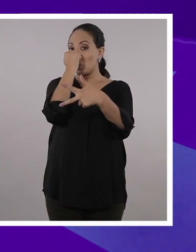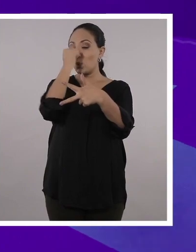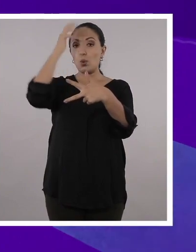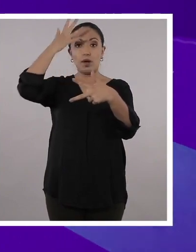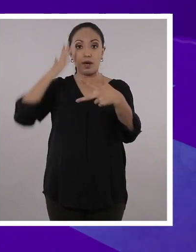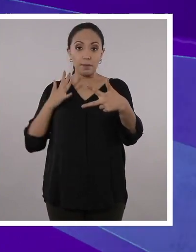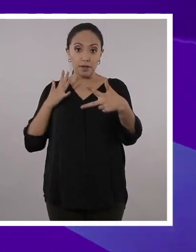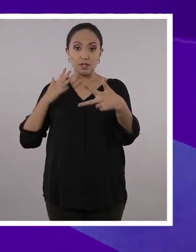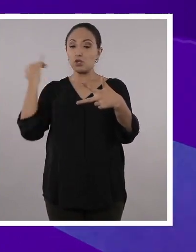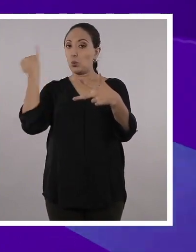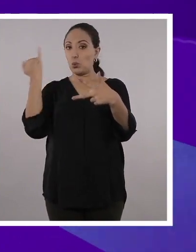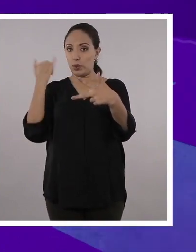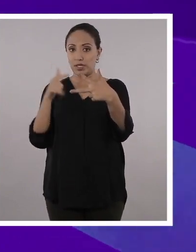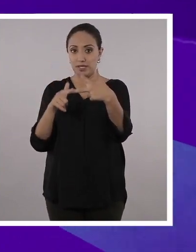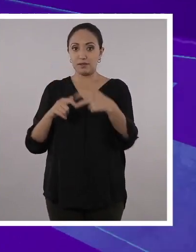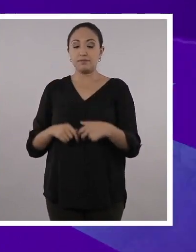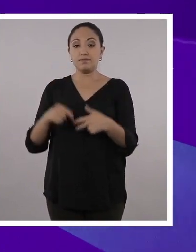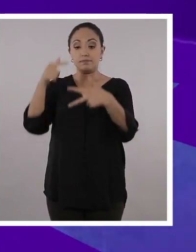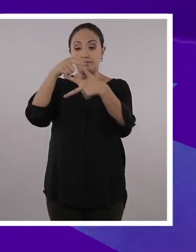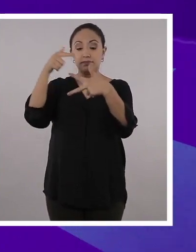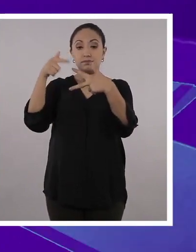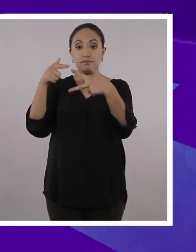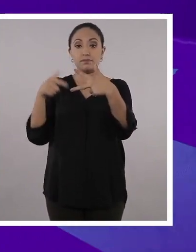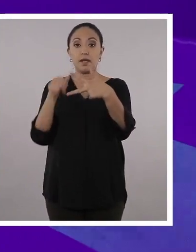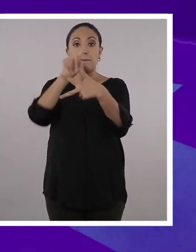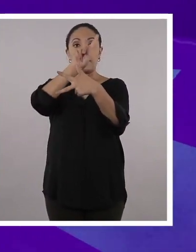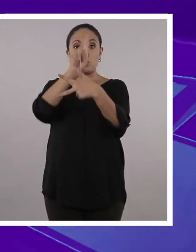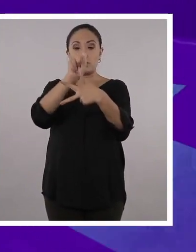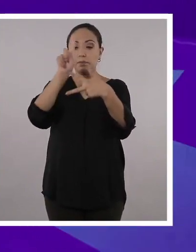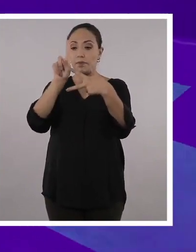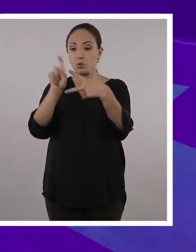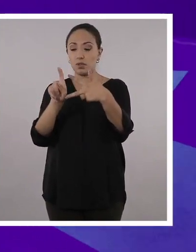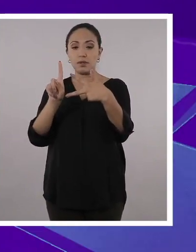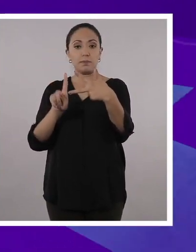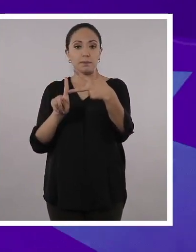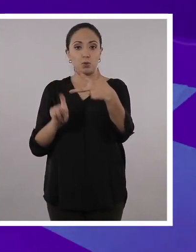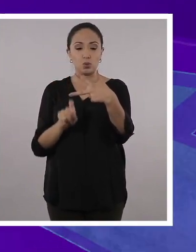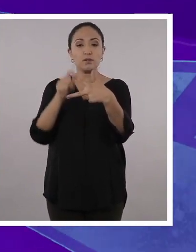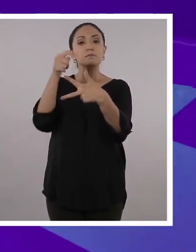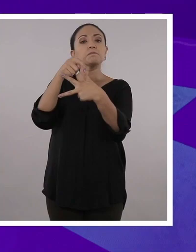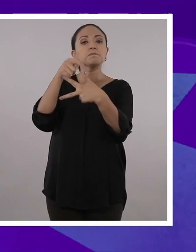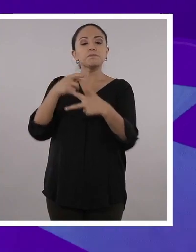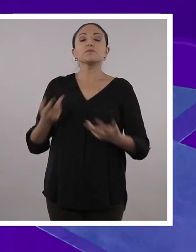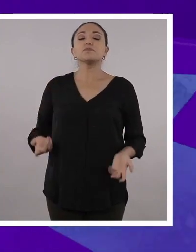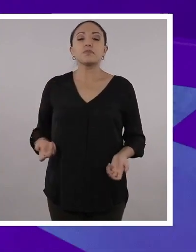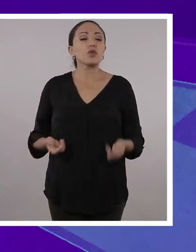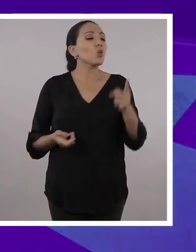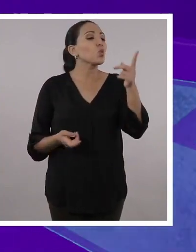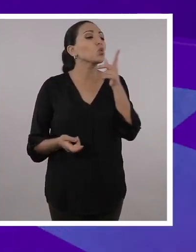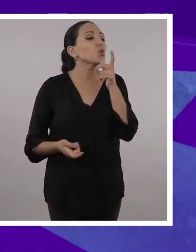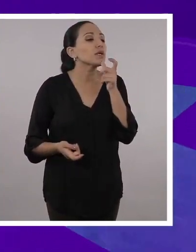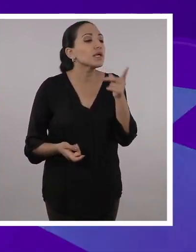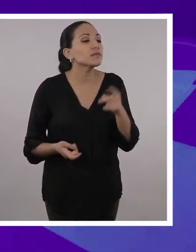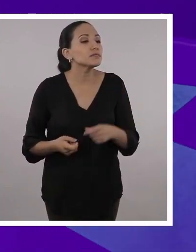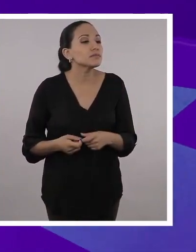Rojo, amarillo y verde. Por cada color hay una pregunta. Correcto. Por ejemplo, Santi, ¿por cuál color quieres empezar?